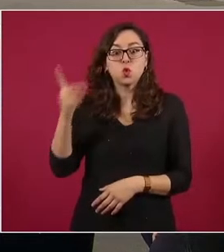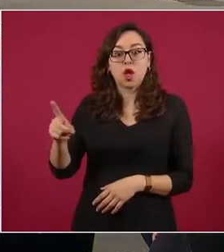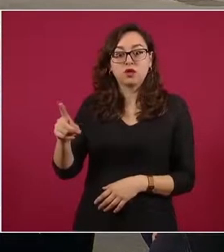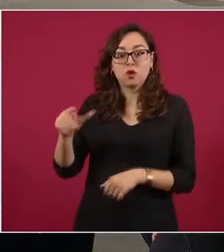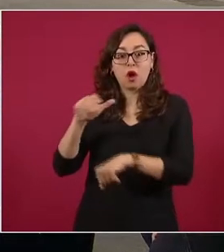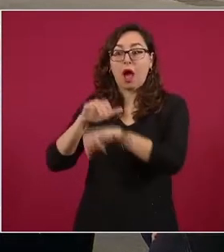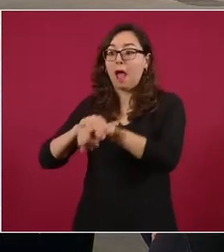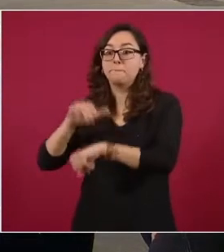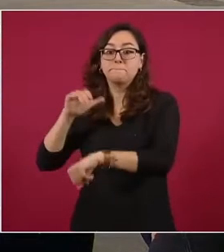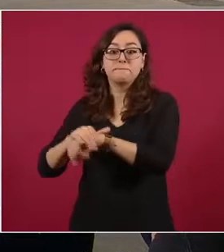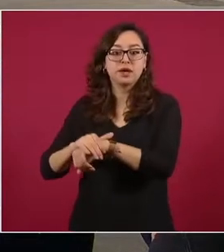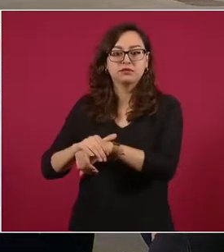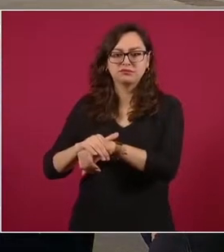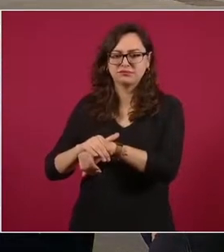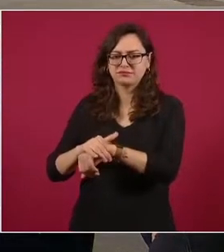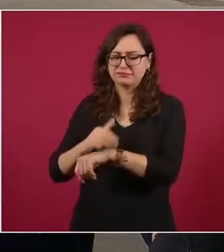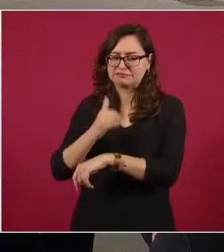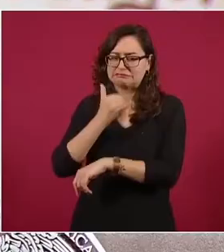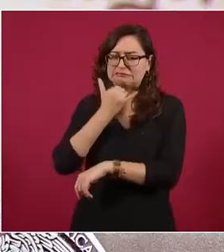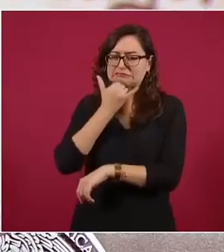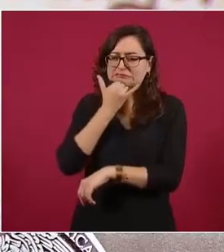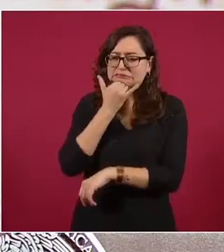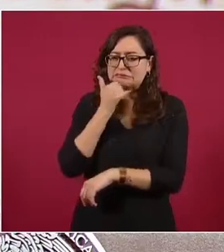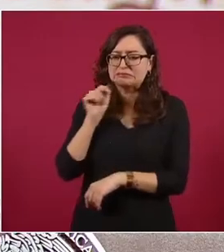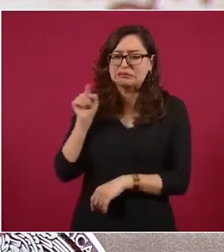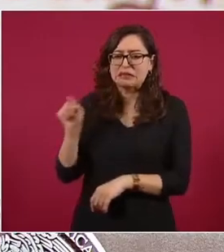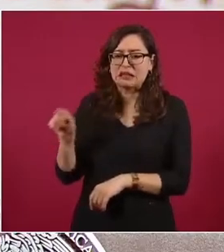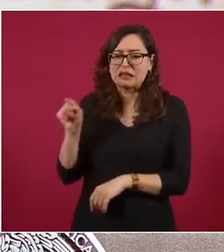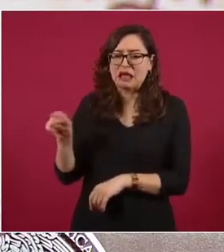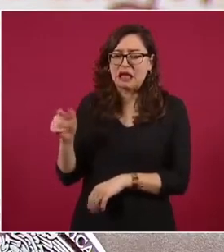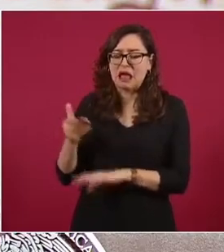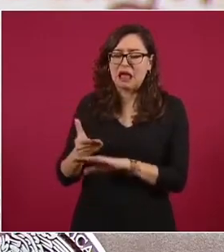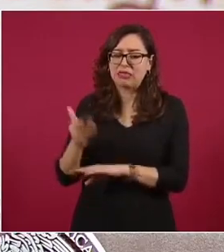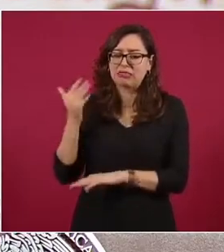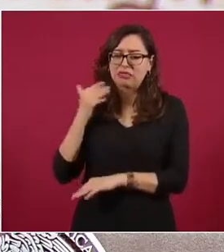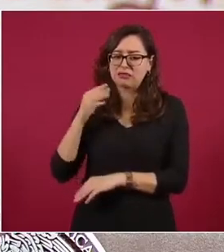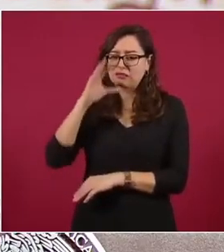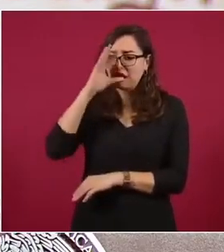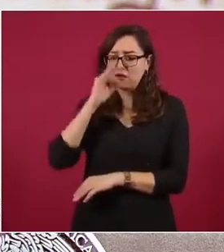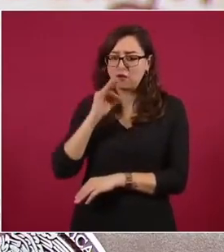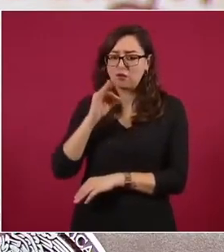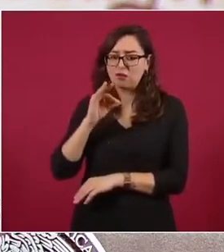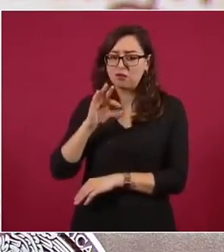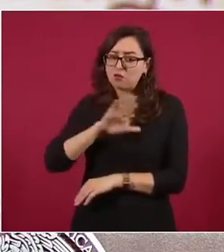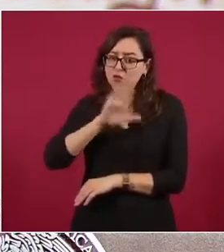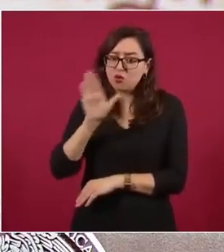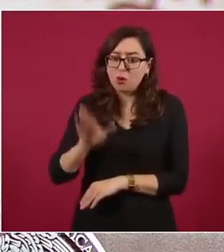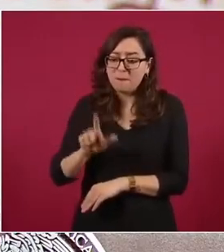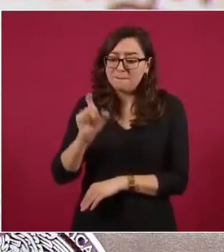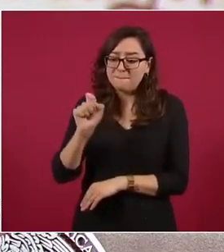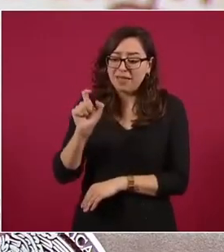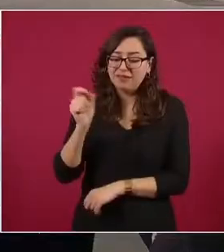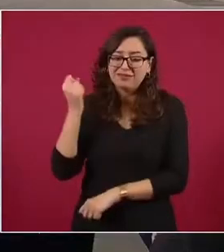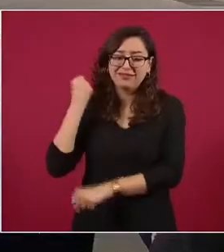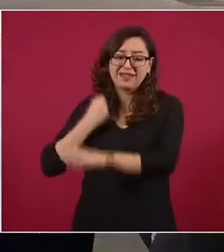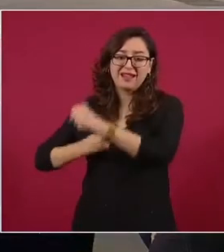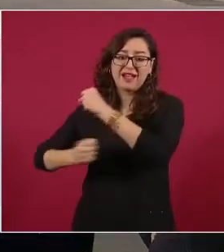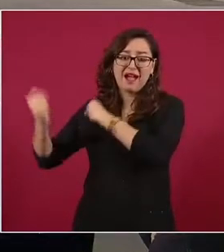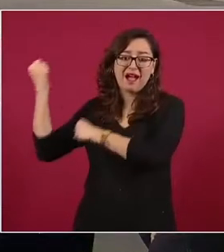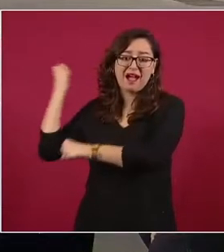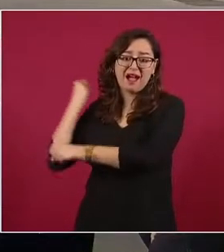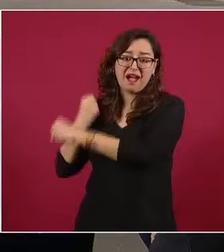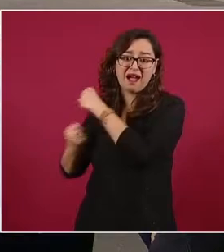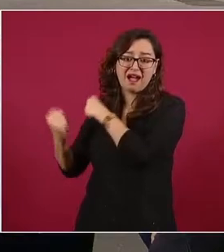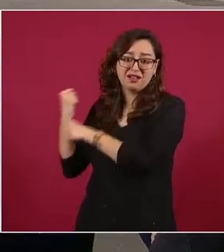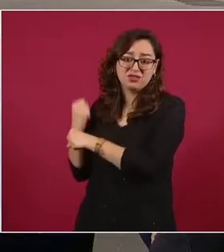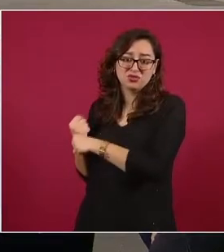y los libros fueron adquiridos a 90 céntimos de euro, es decir, unos 19 pesos mexicanos y fueron vendidos